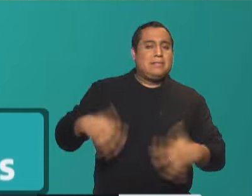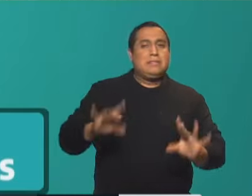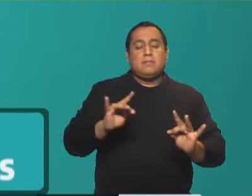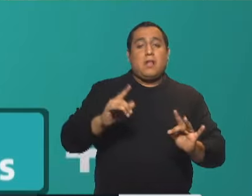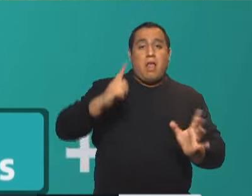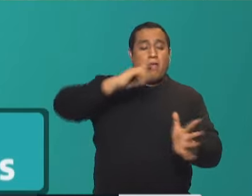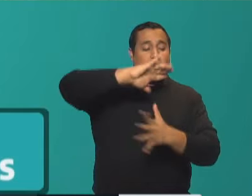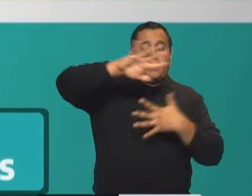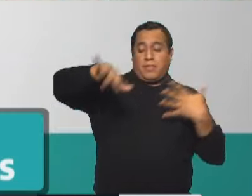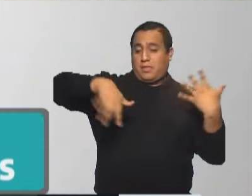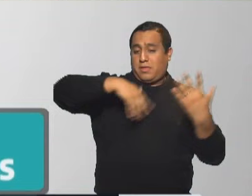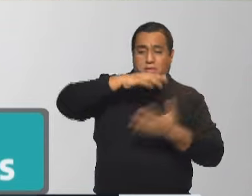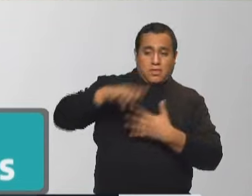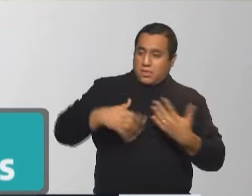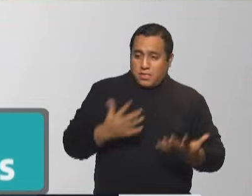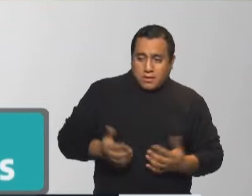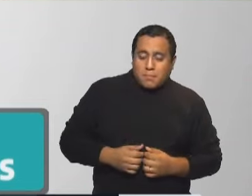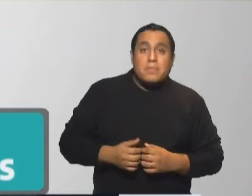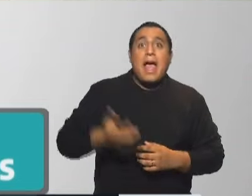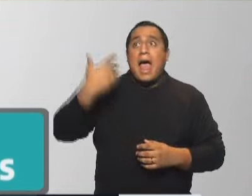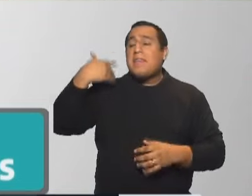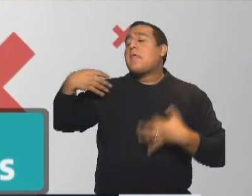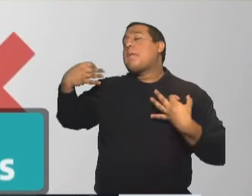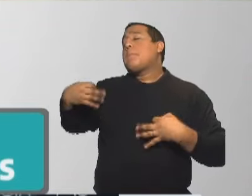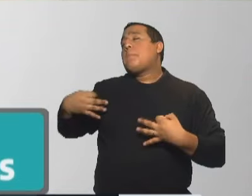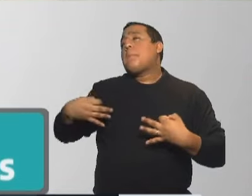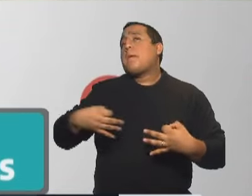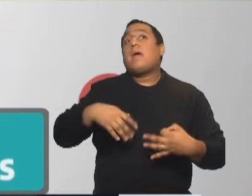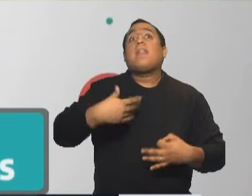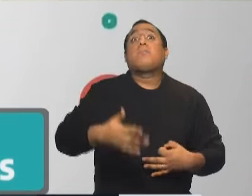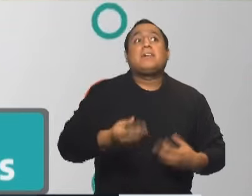totales, totales. Y todo lo que veníamos haciendo bien, ¿qué pasa?